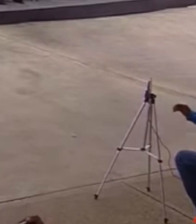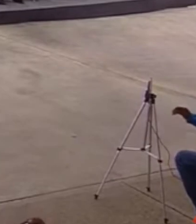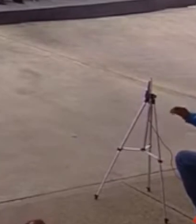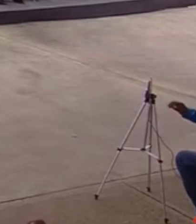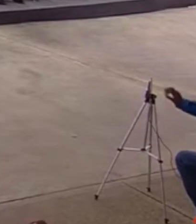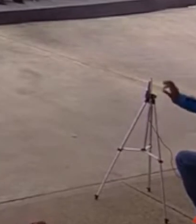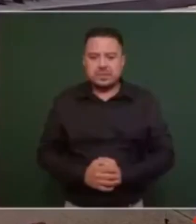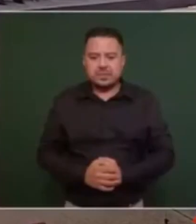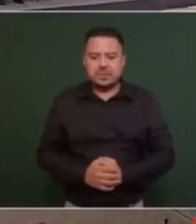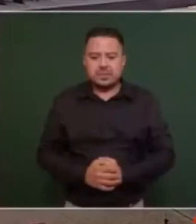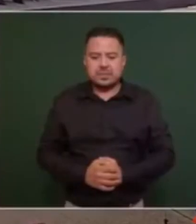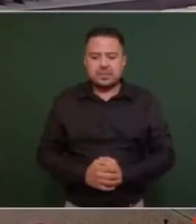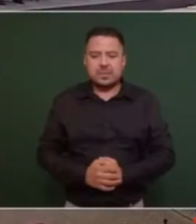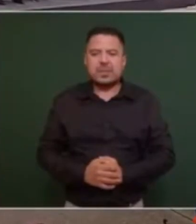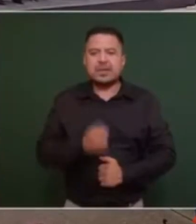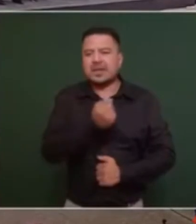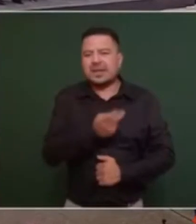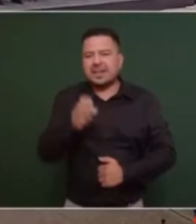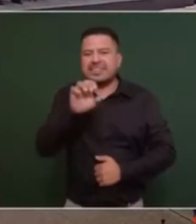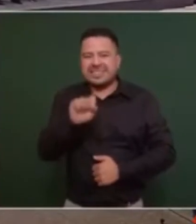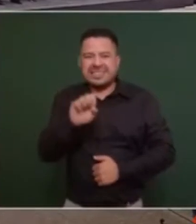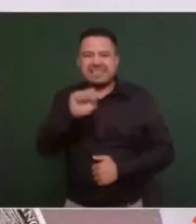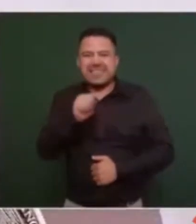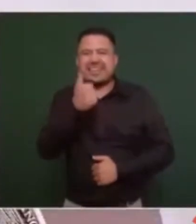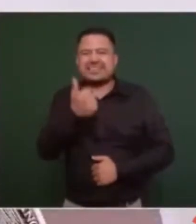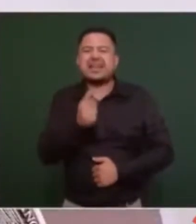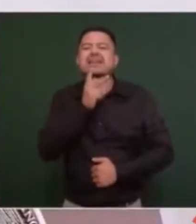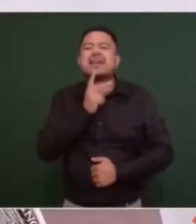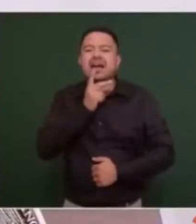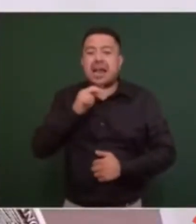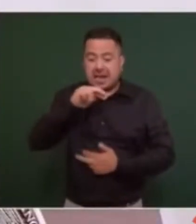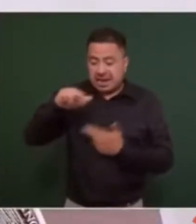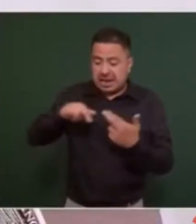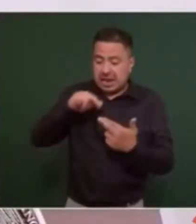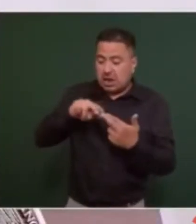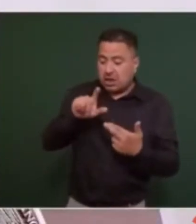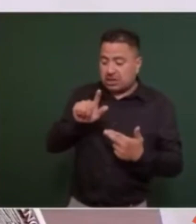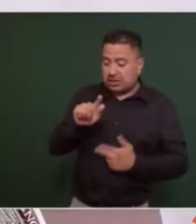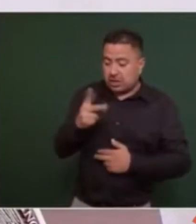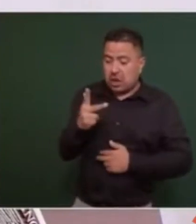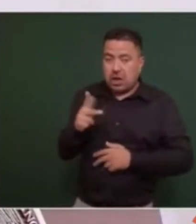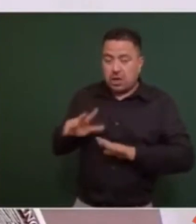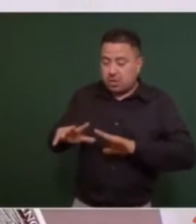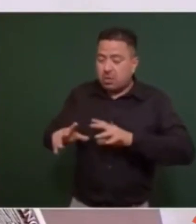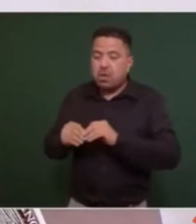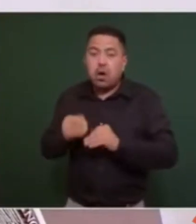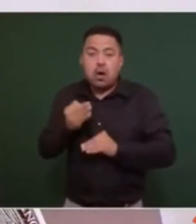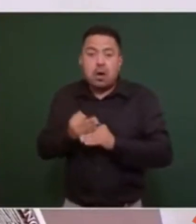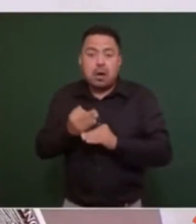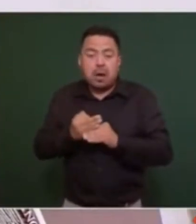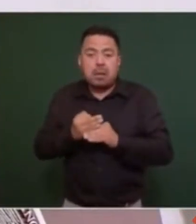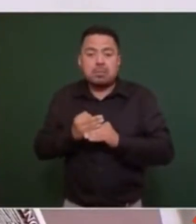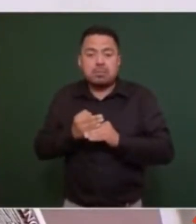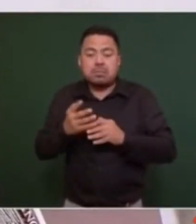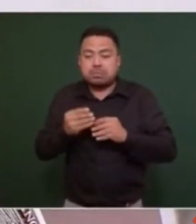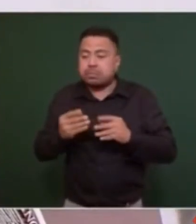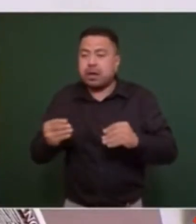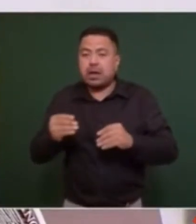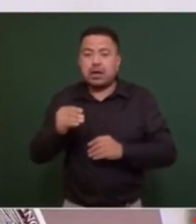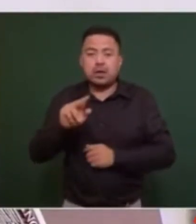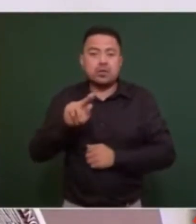gasolineras de las 78 que existen en la región, lo que representa un avance del 84